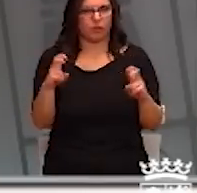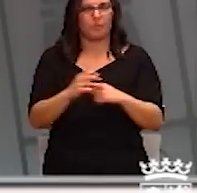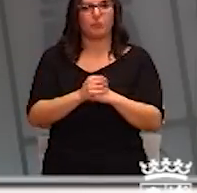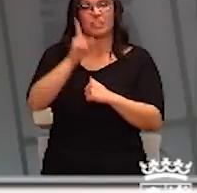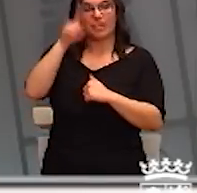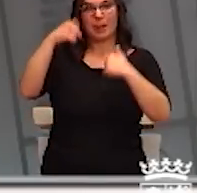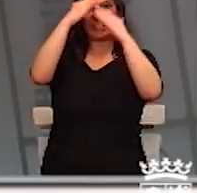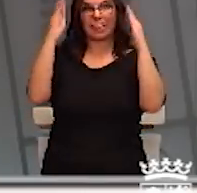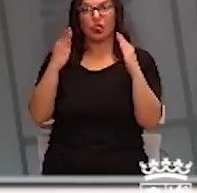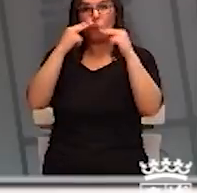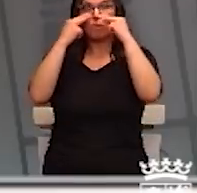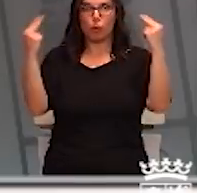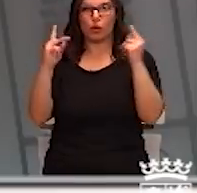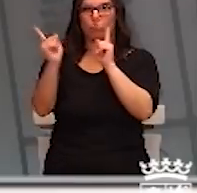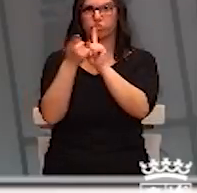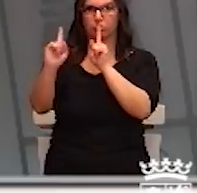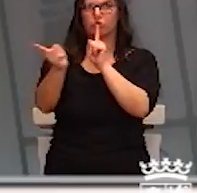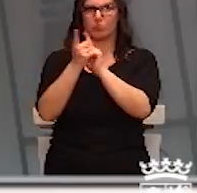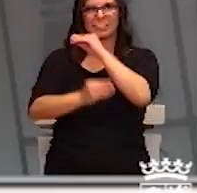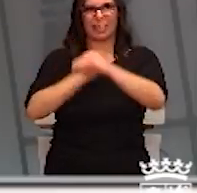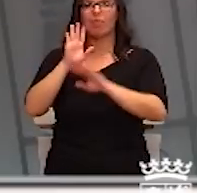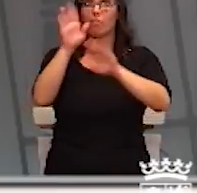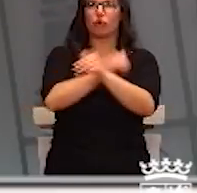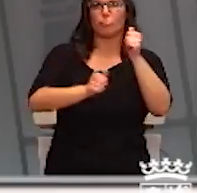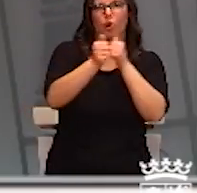atención al público priorizando la atención telefónica y telemática,